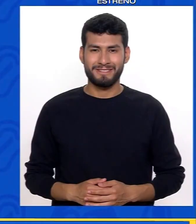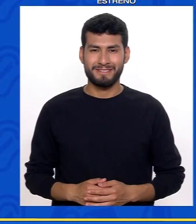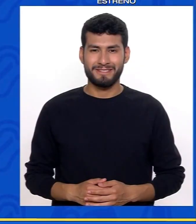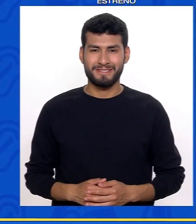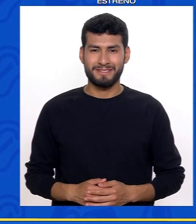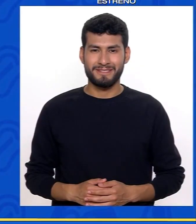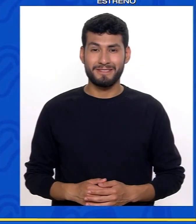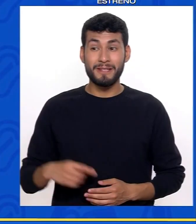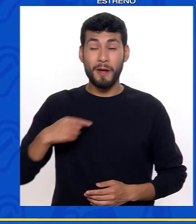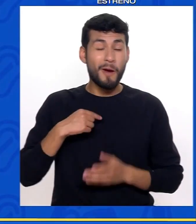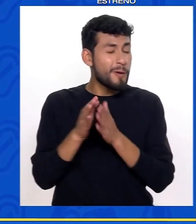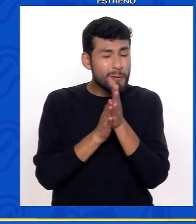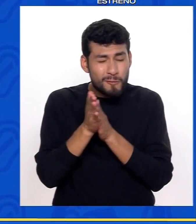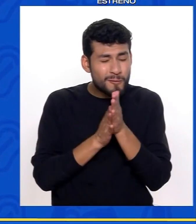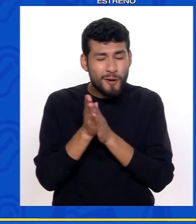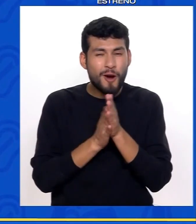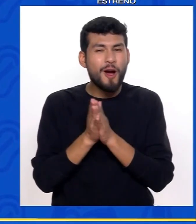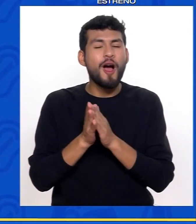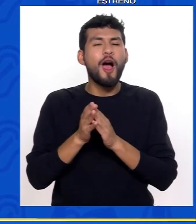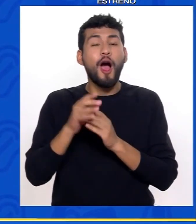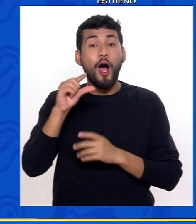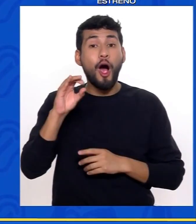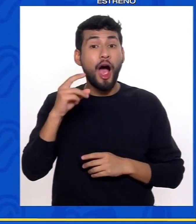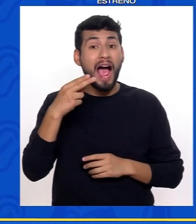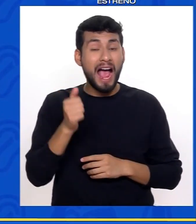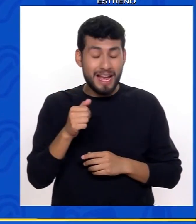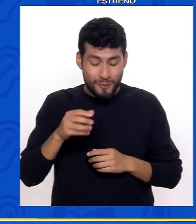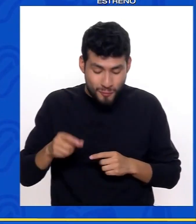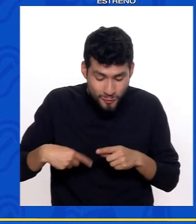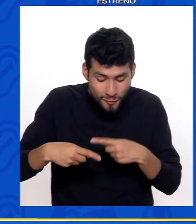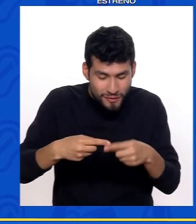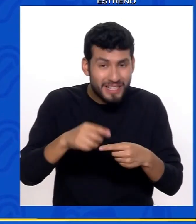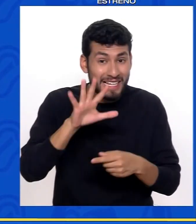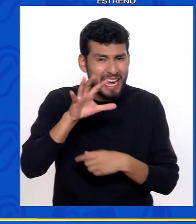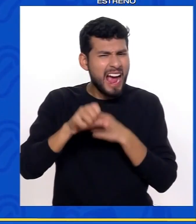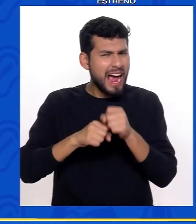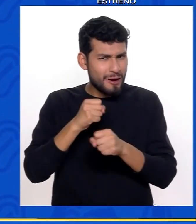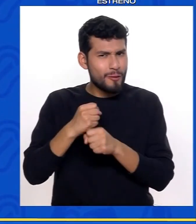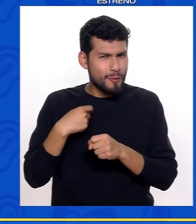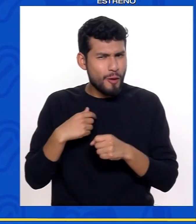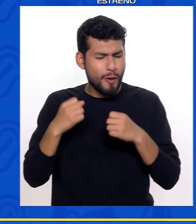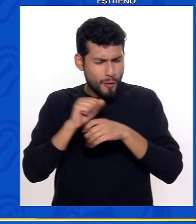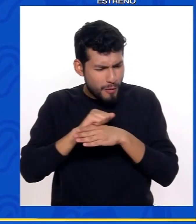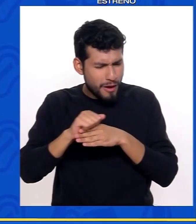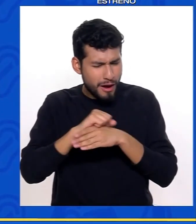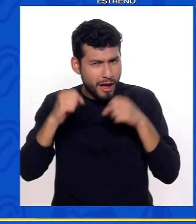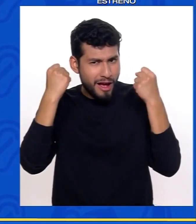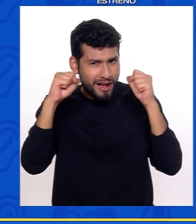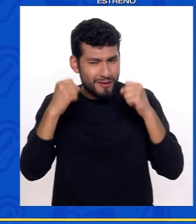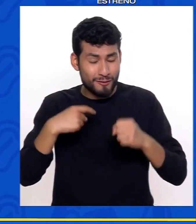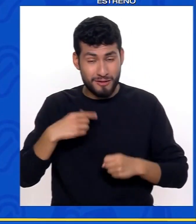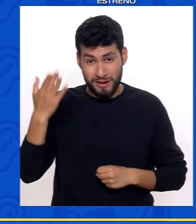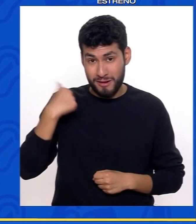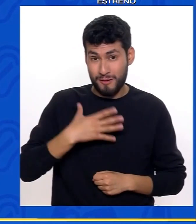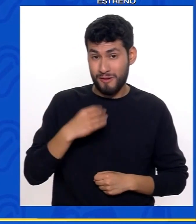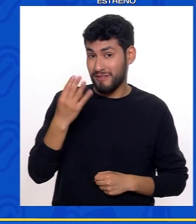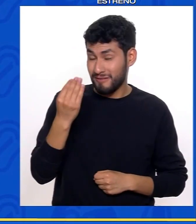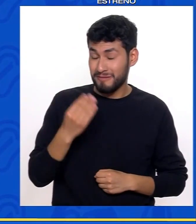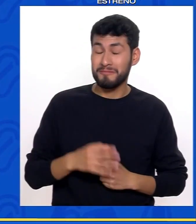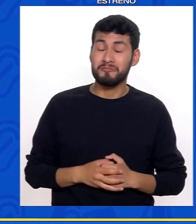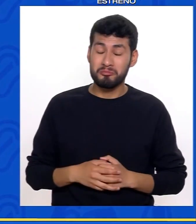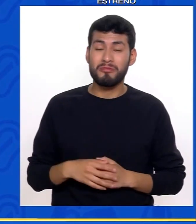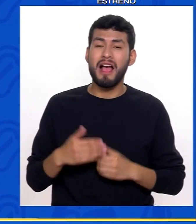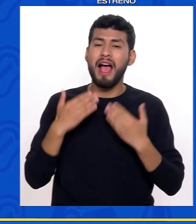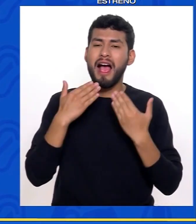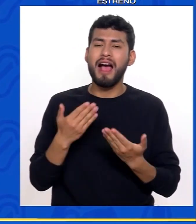Mi pasión por la bocha lleva alrededor de cinco años. Llevo practicándolo desde que tengo 14, gracias